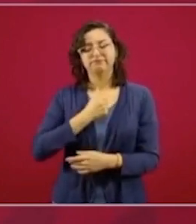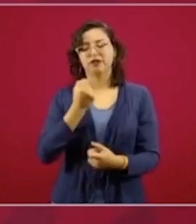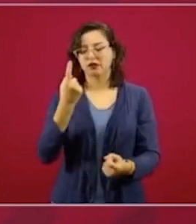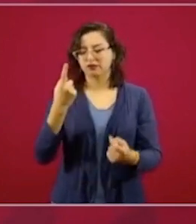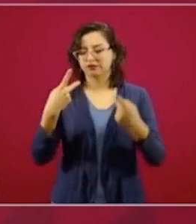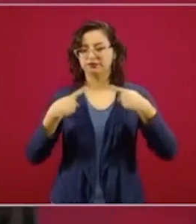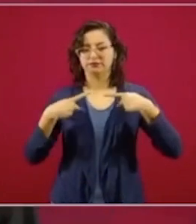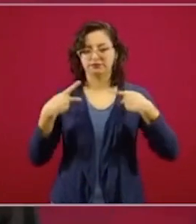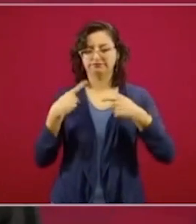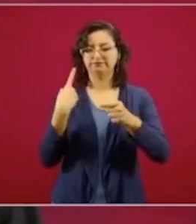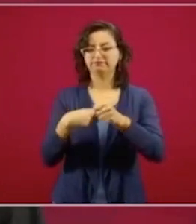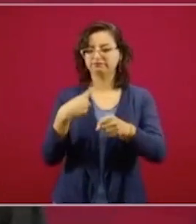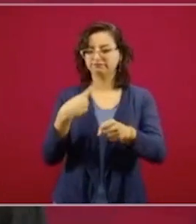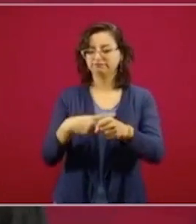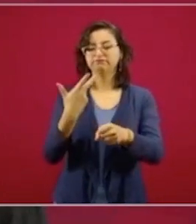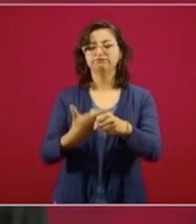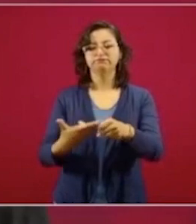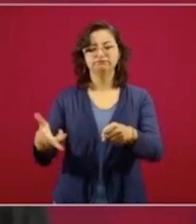que